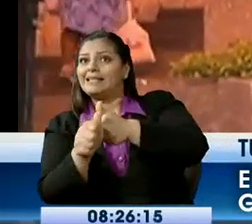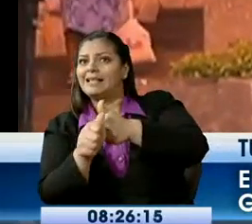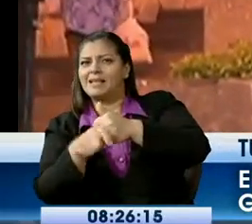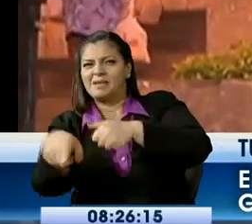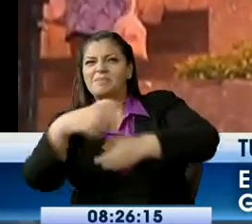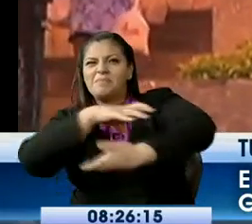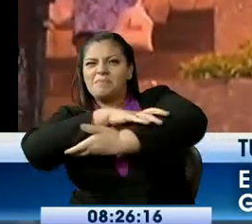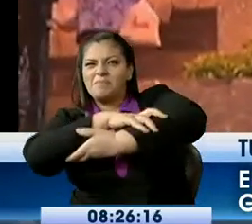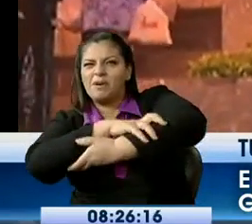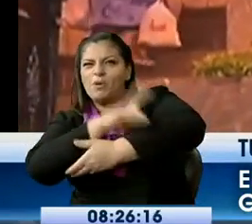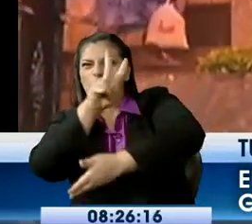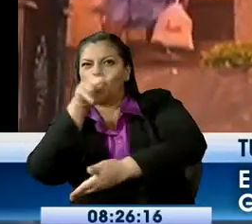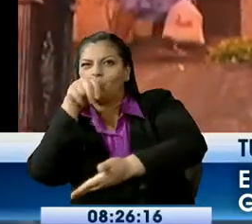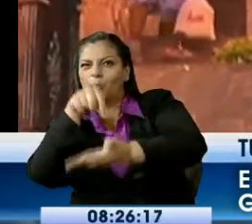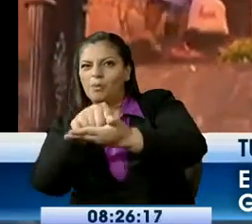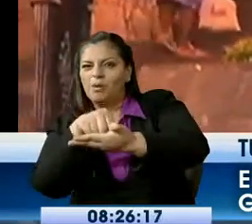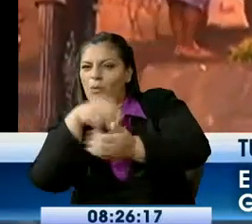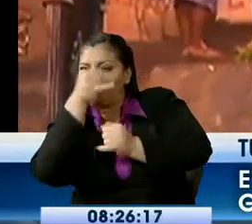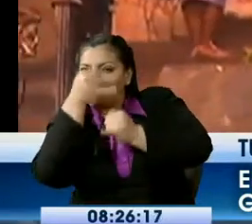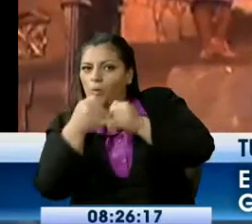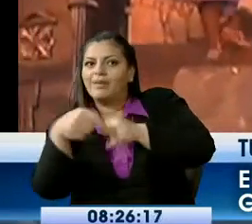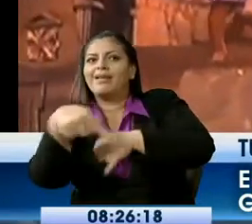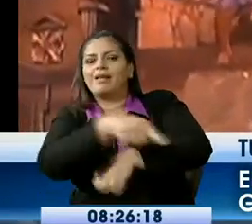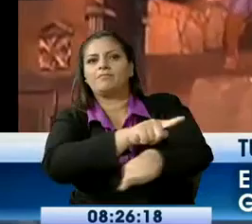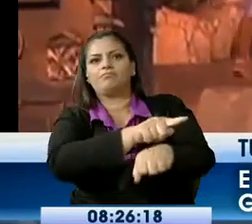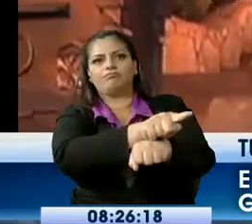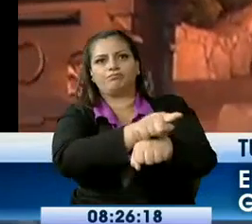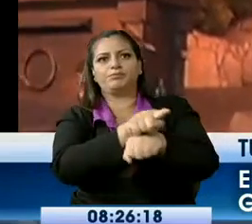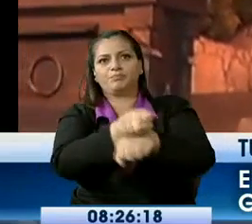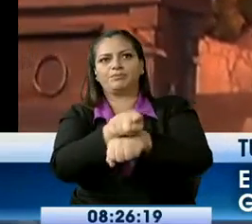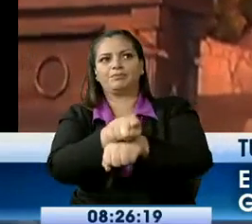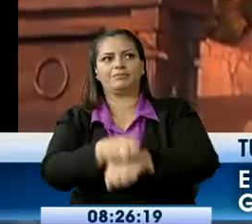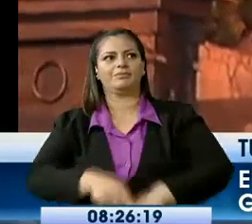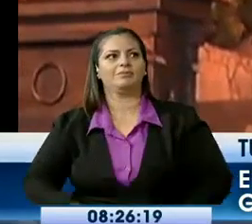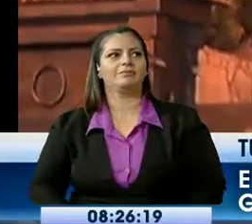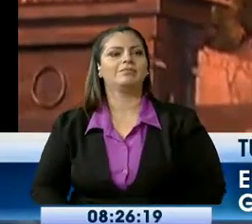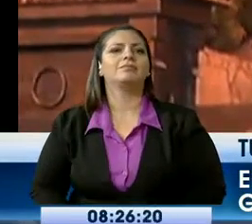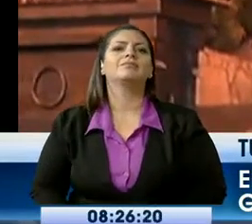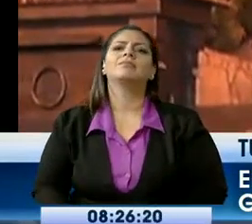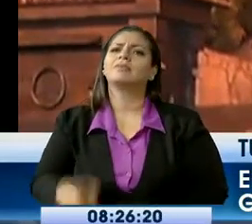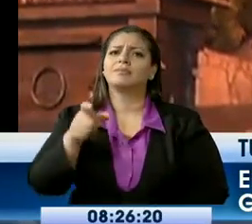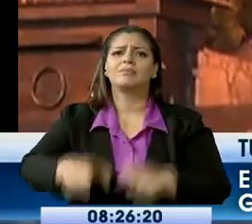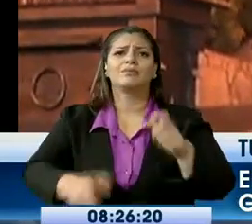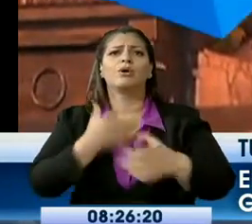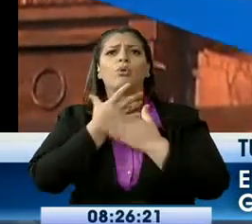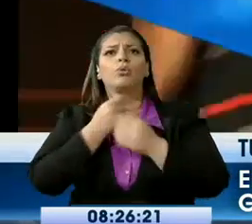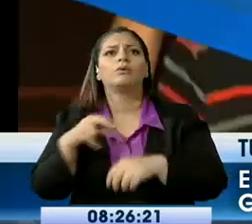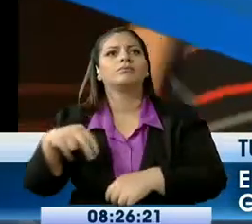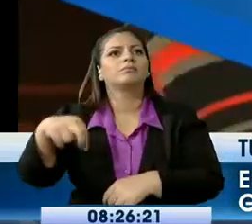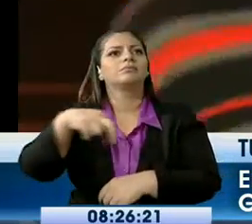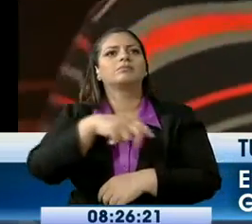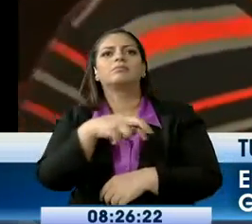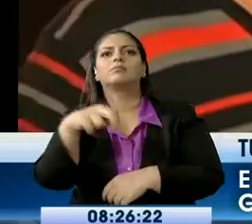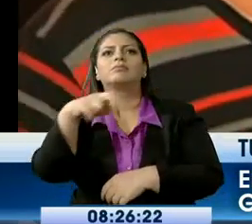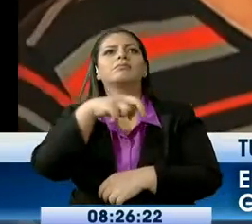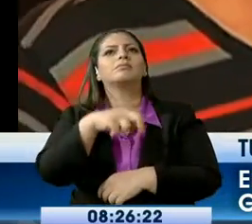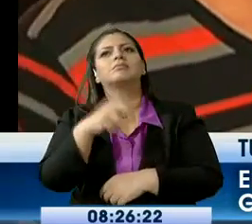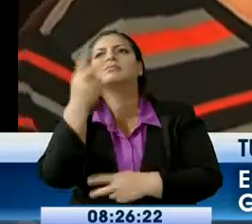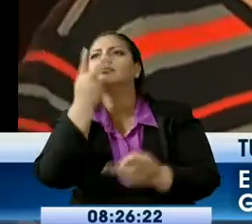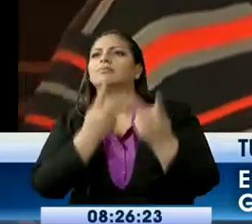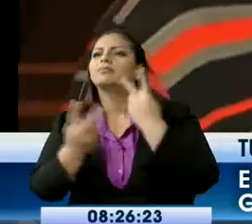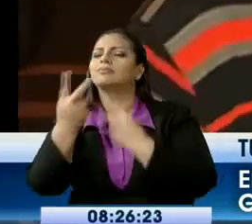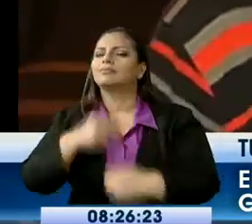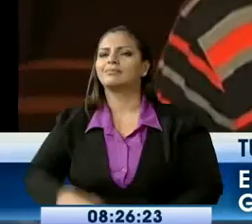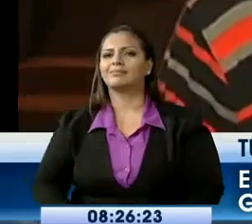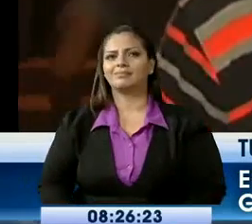de los destinos preferidos por los turistas, porque ofrece distracción y un encuentro con la cultura. Me gusta por el